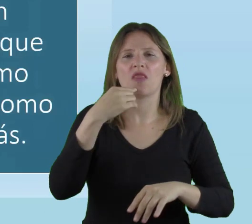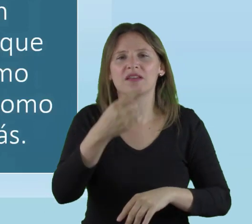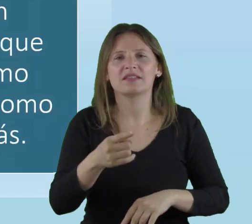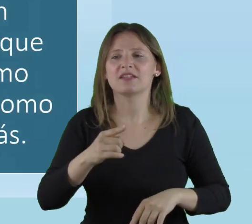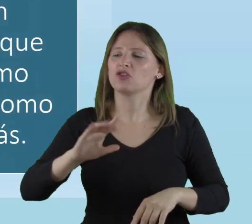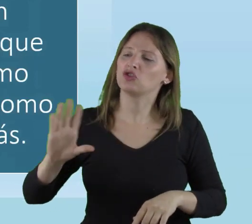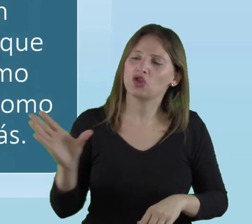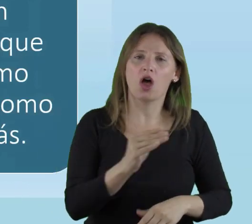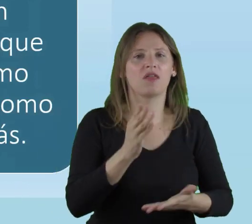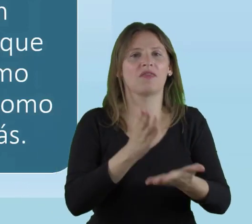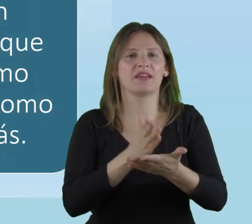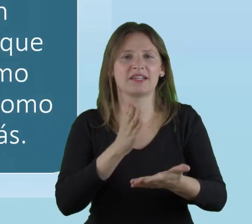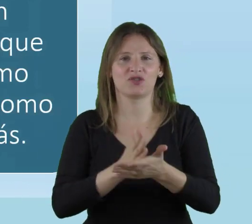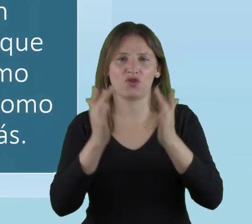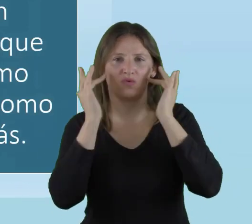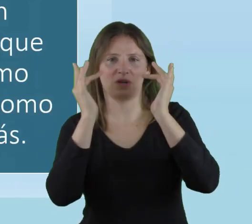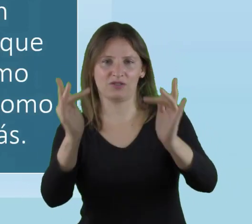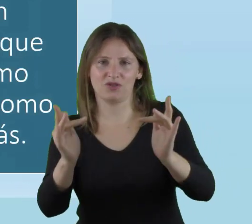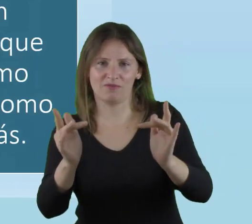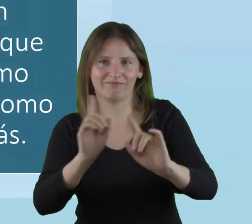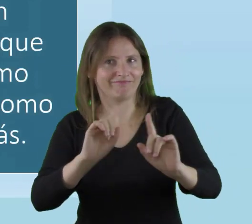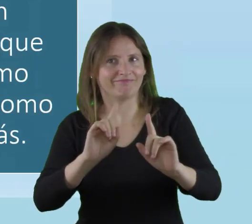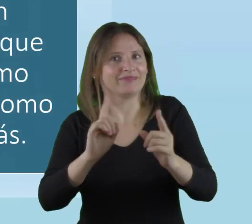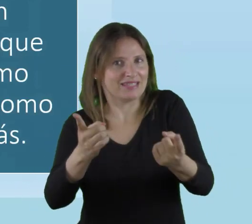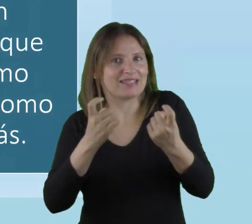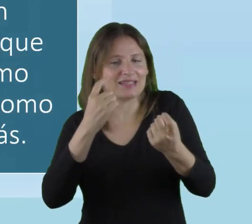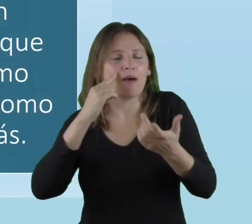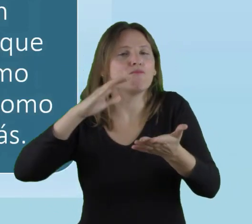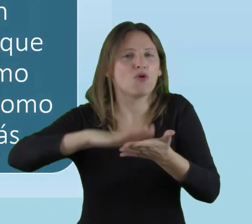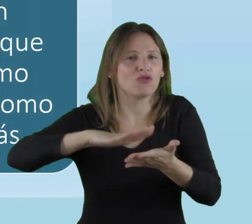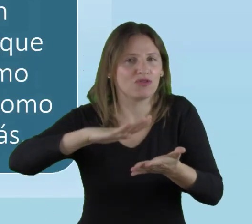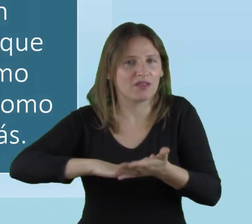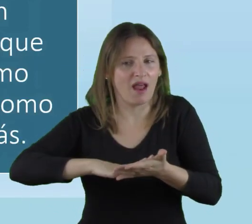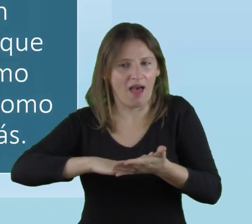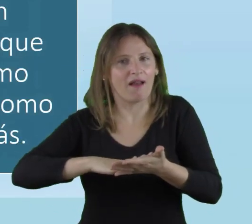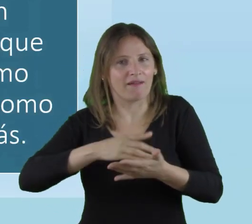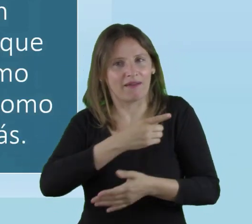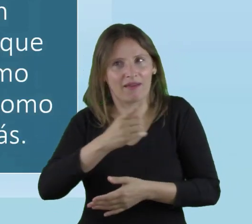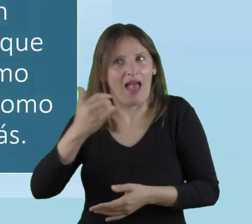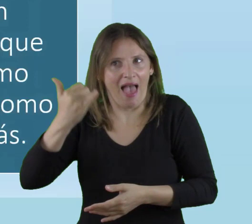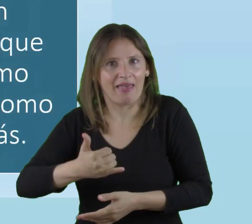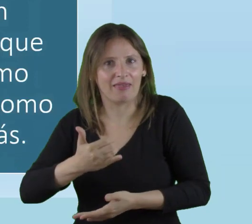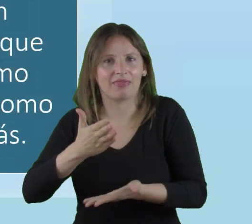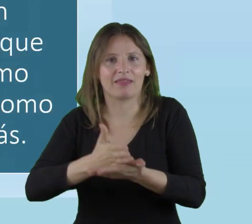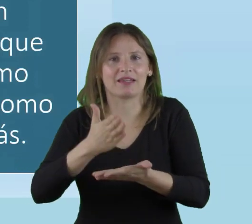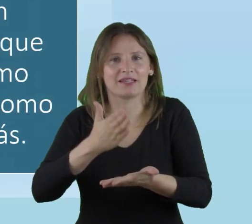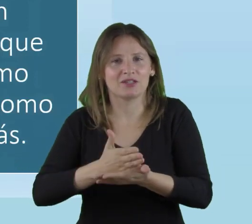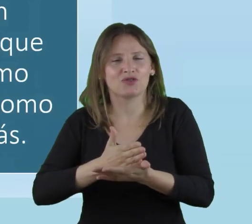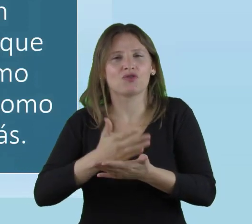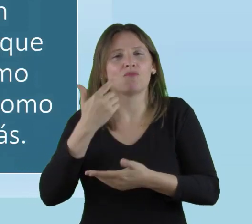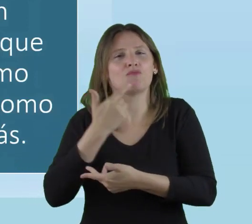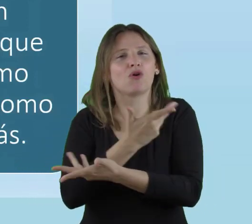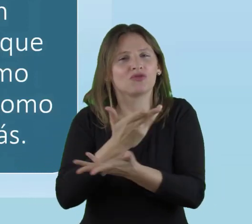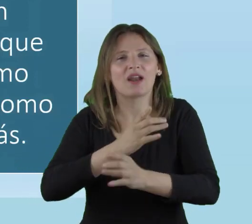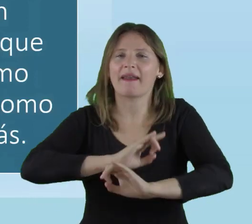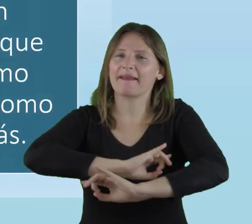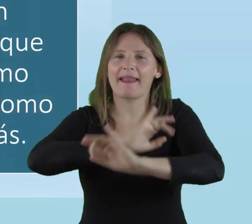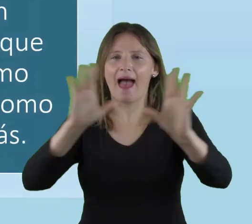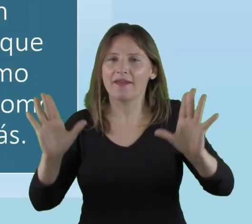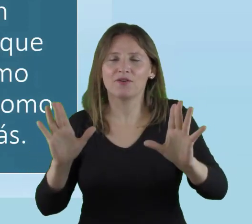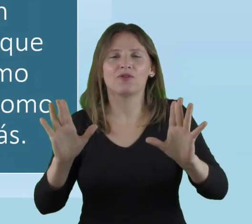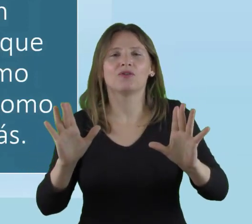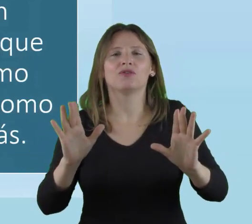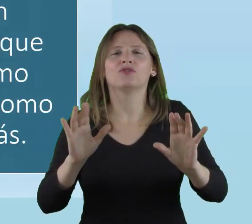decir que todos tienen derecho a la educación. Es necesario demostrarlo con evidencias, dejando claro